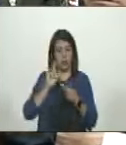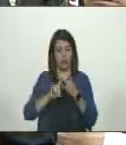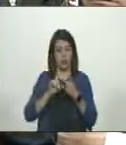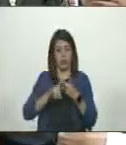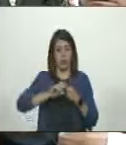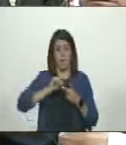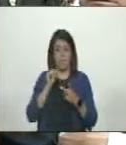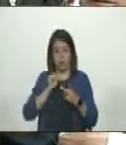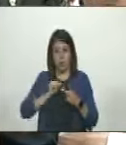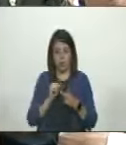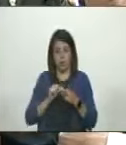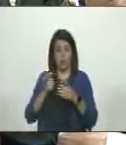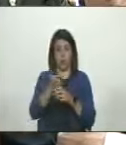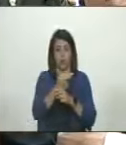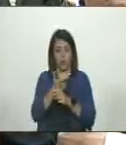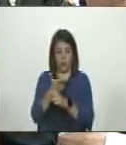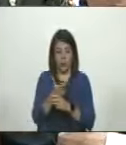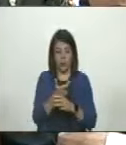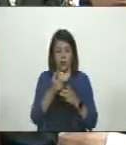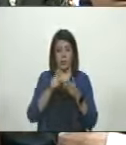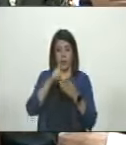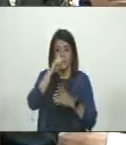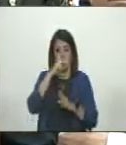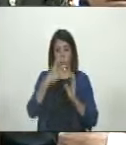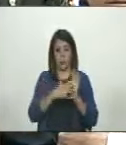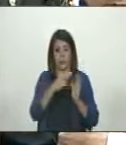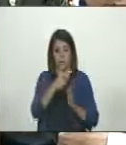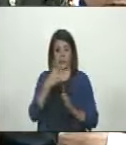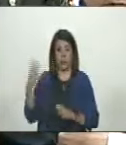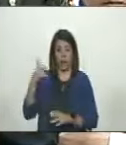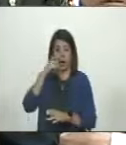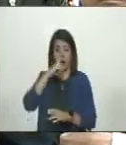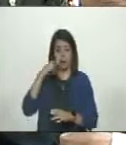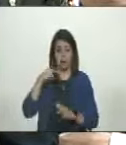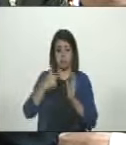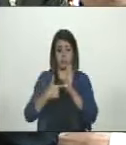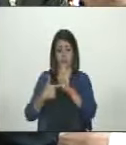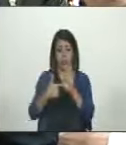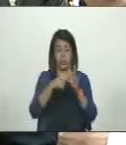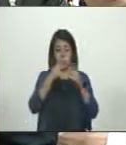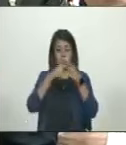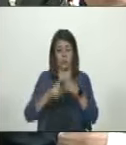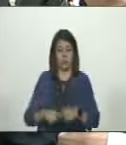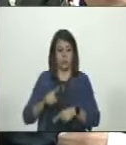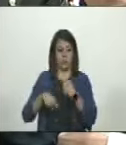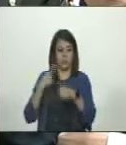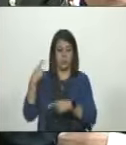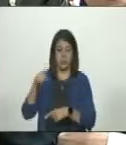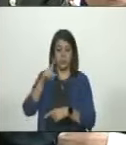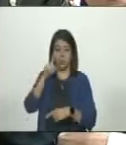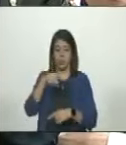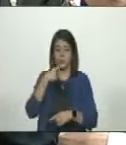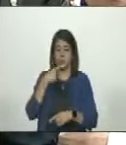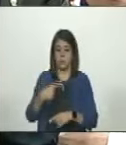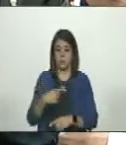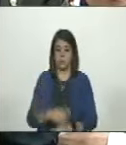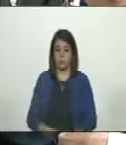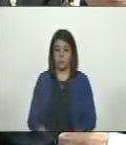para los policías, para los bomberos, para el año 2024, porque así lo refleja el presupuesto. Tenemos incluso que